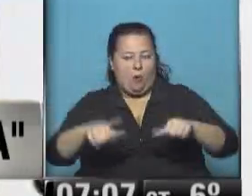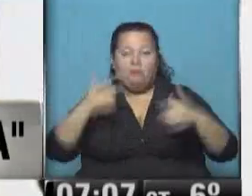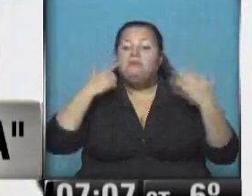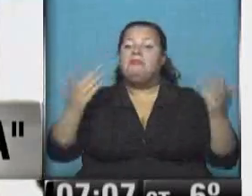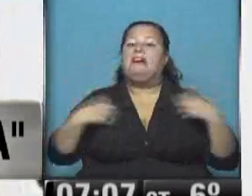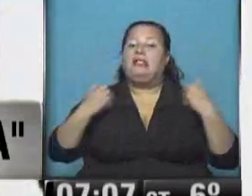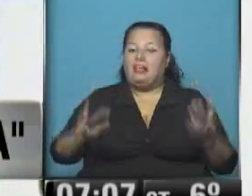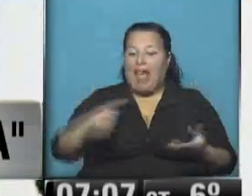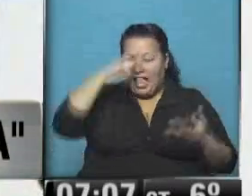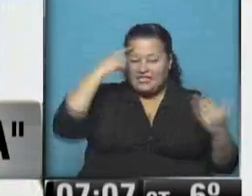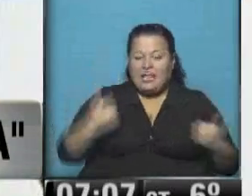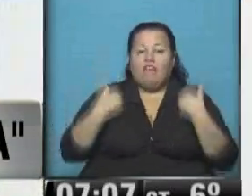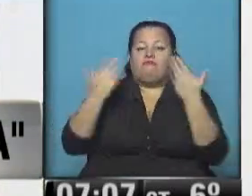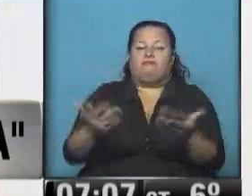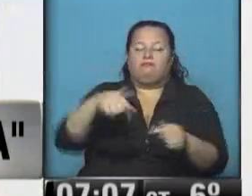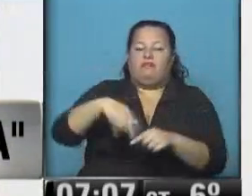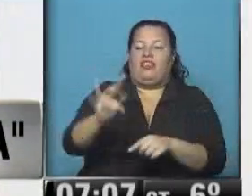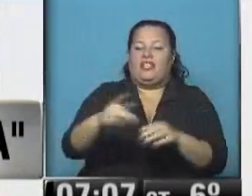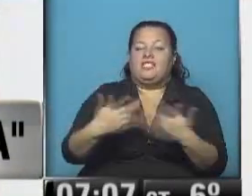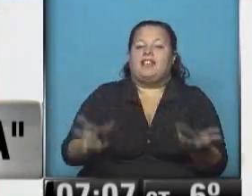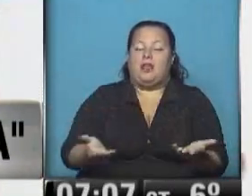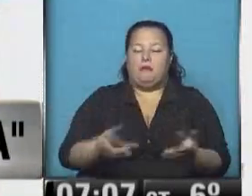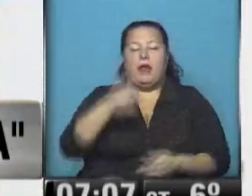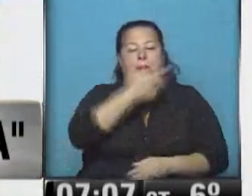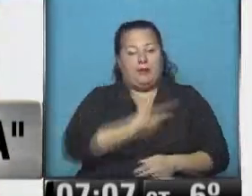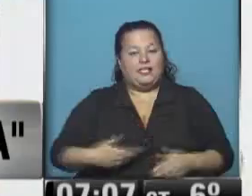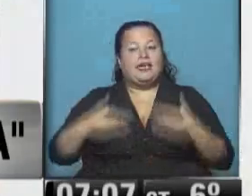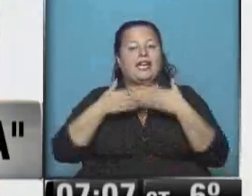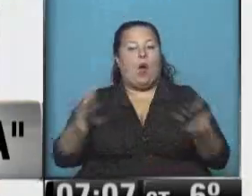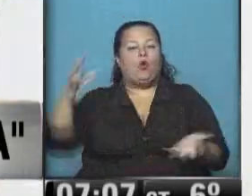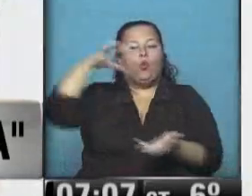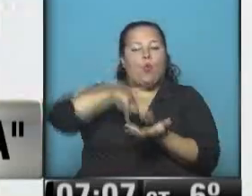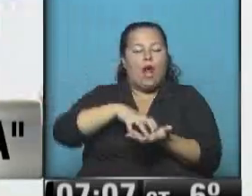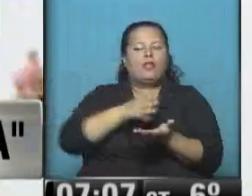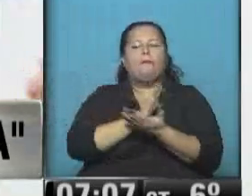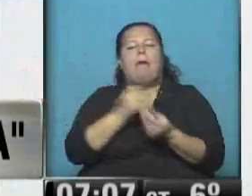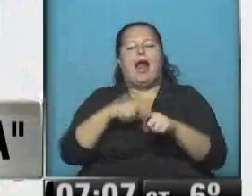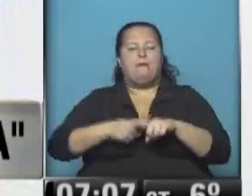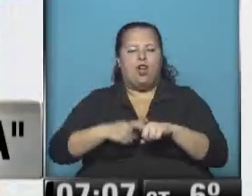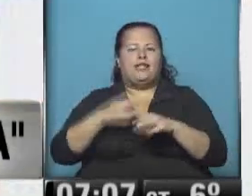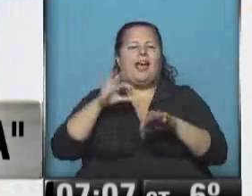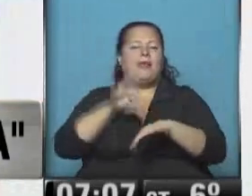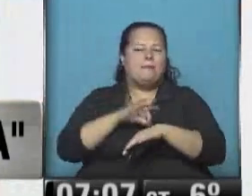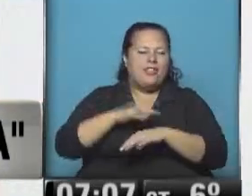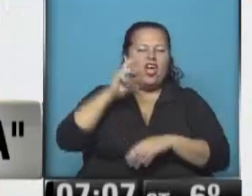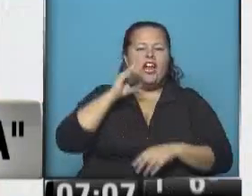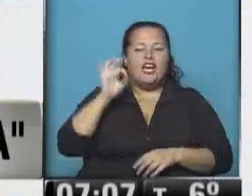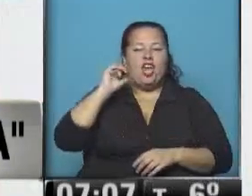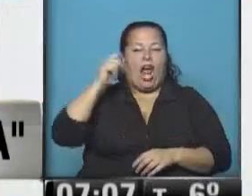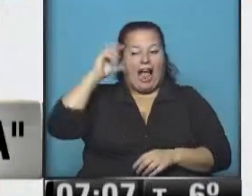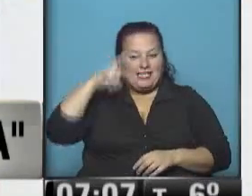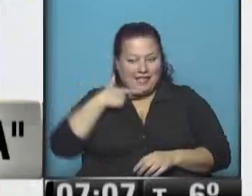miren el estado que le vamos a dejar a los argentinos a partir de diciembre. La presidenta inauguró un centro articulador de políticas sanitarias en Río Gallegos,